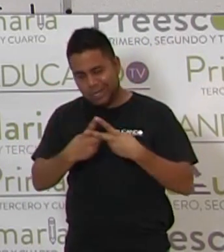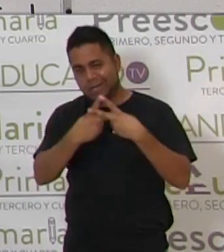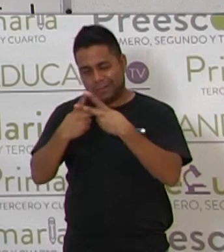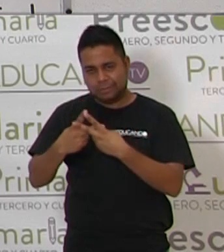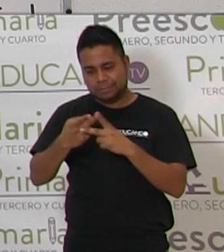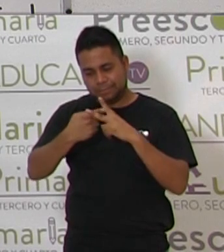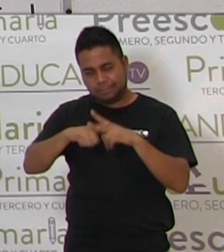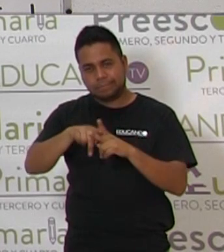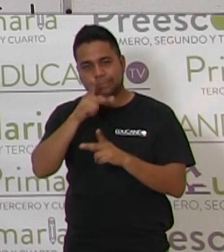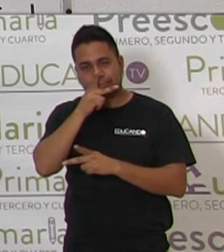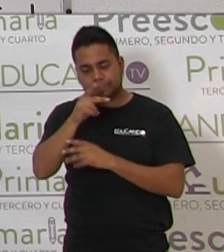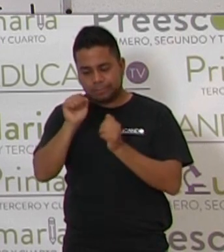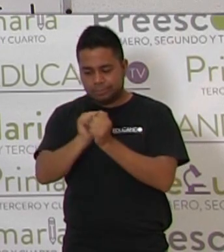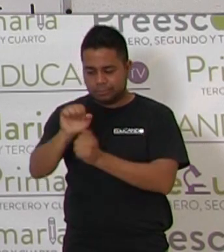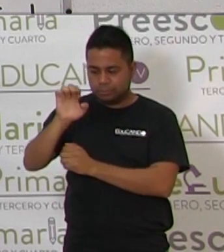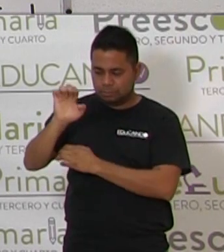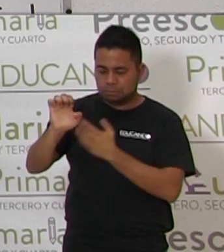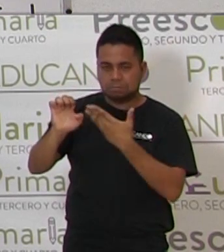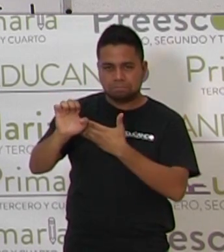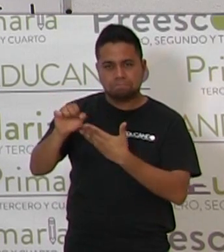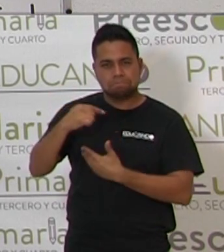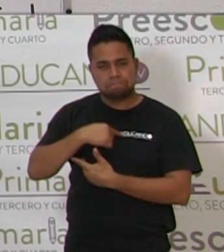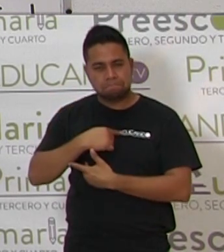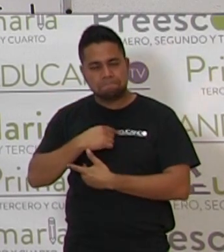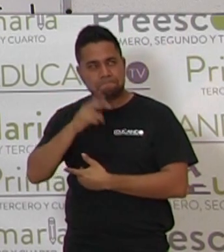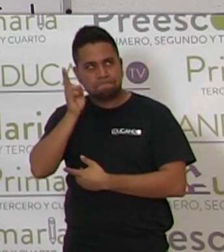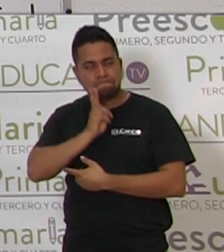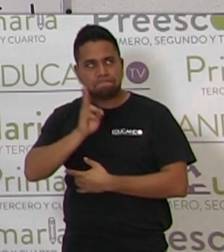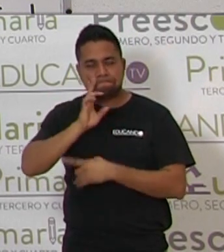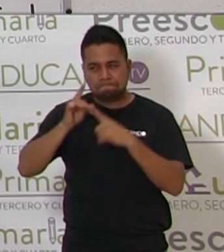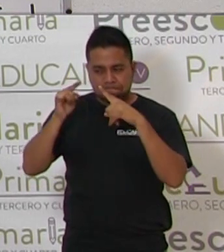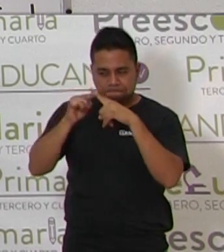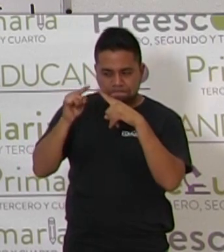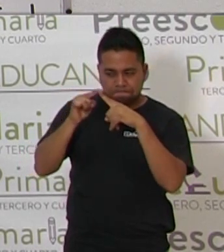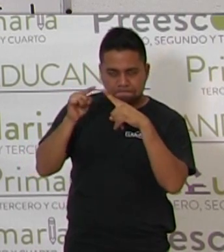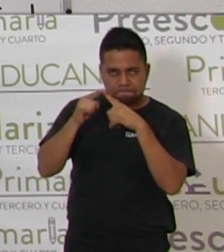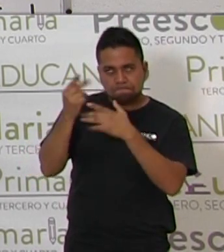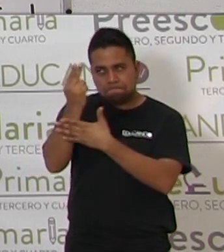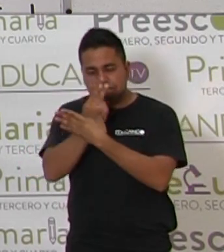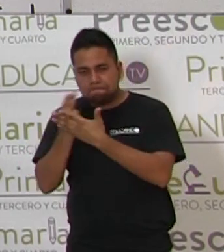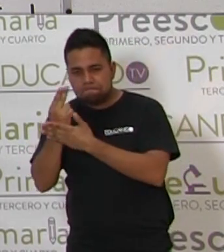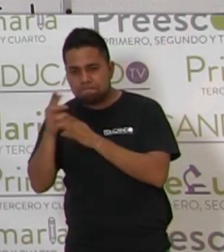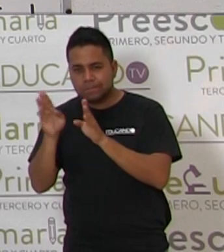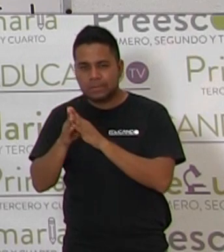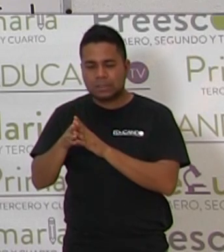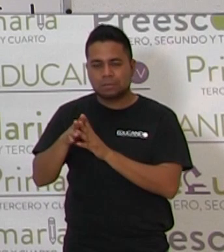Bueno, me atrevería a dibujar una iglesia. Muy rústica, por cierto.